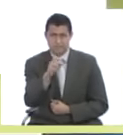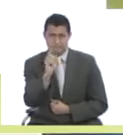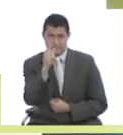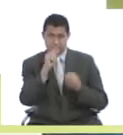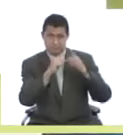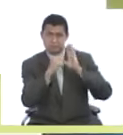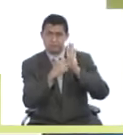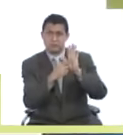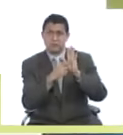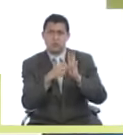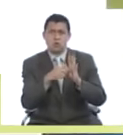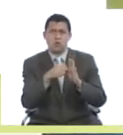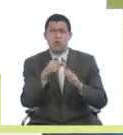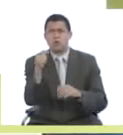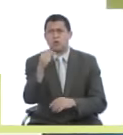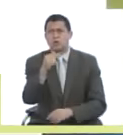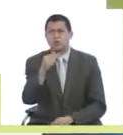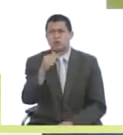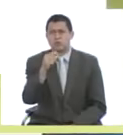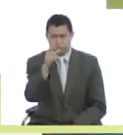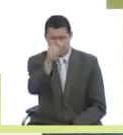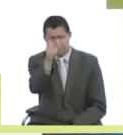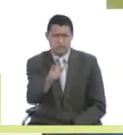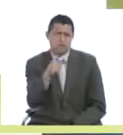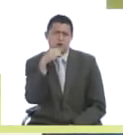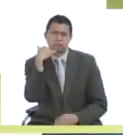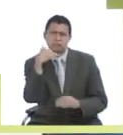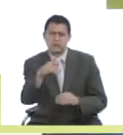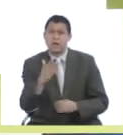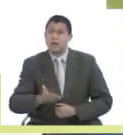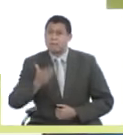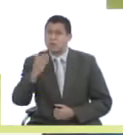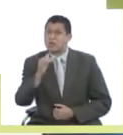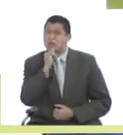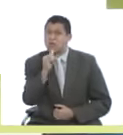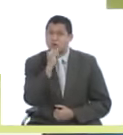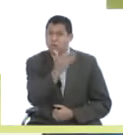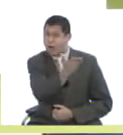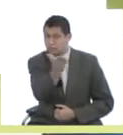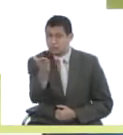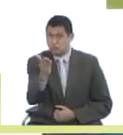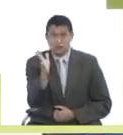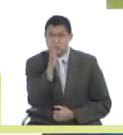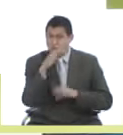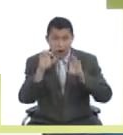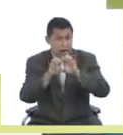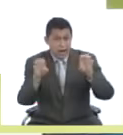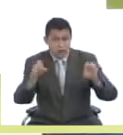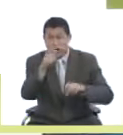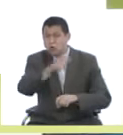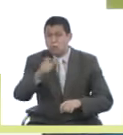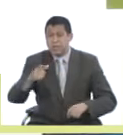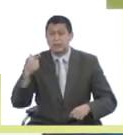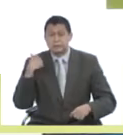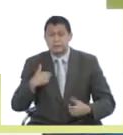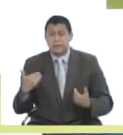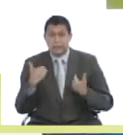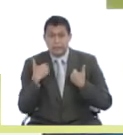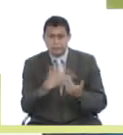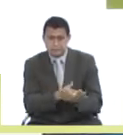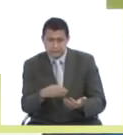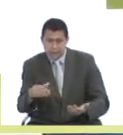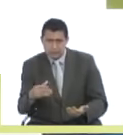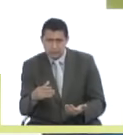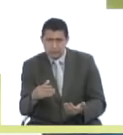la hace, Delgado, y bajo, Giovanni, dice que cree que es importante informar a todos, ya que si no se educa, las personas que sufren de diabetes